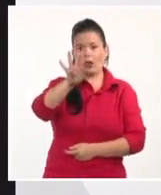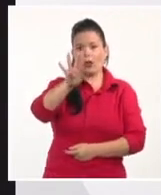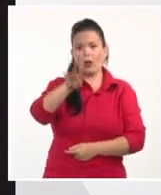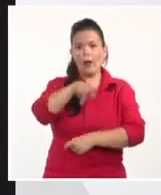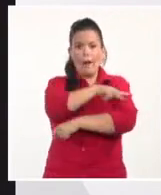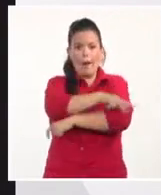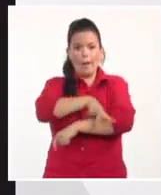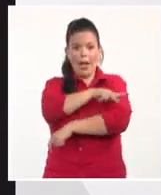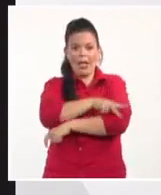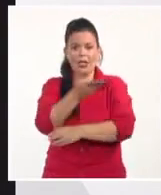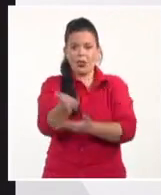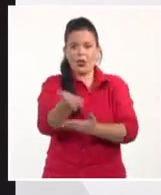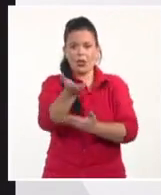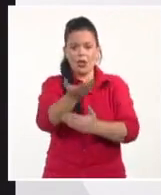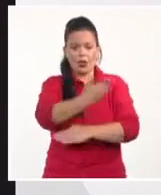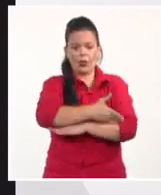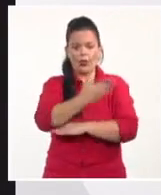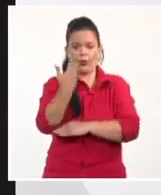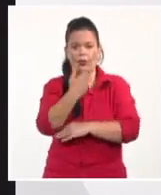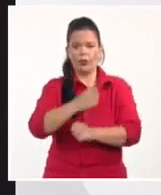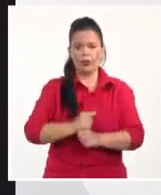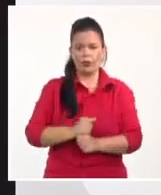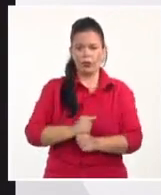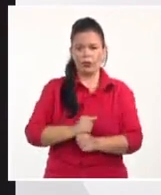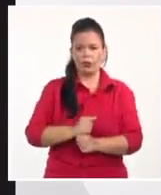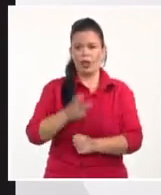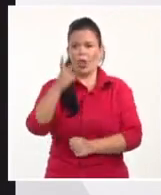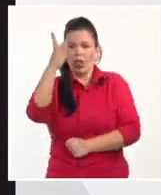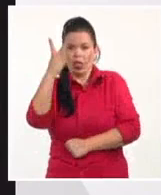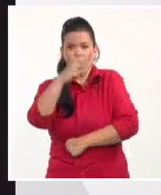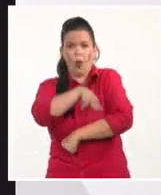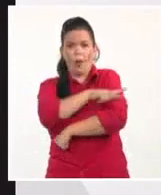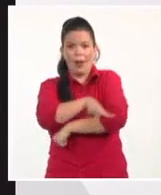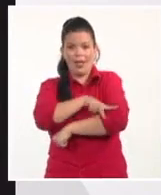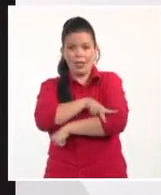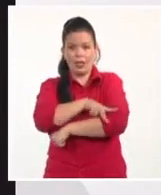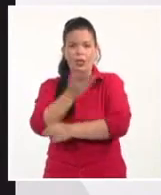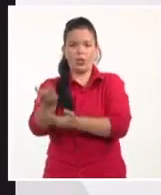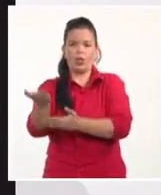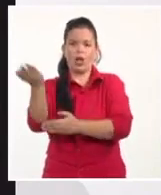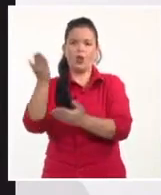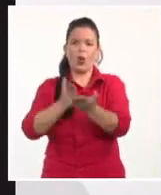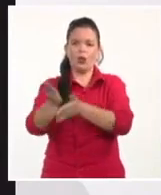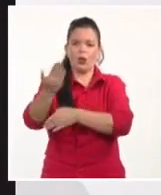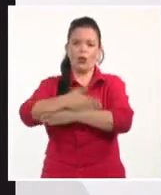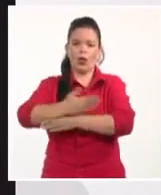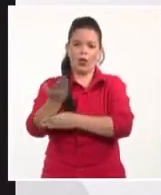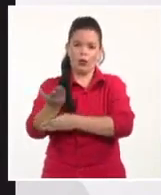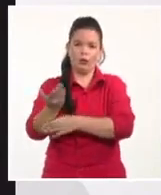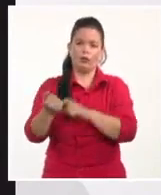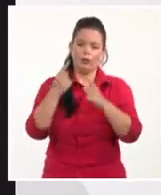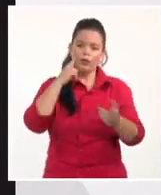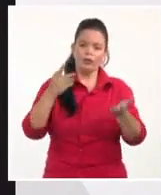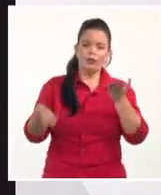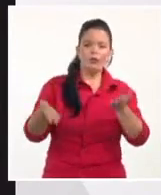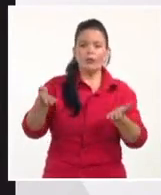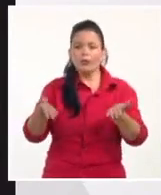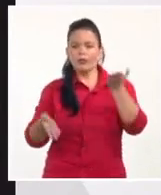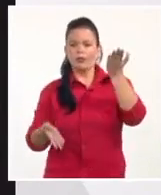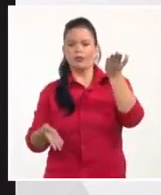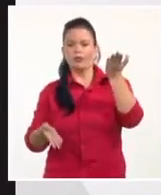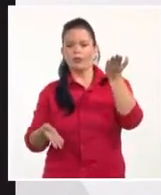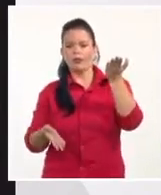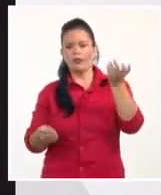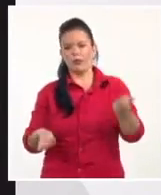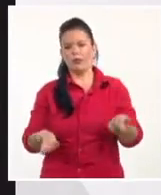creo que este sería el punto uno, pero el punto dos, yo creo que, digo, más allá de que sea una campaña sin formación, creo que hay un descontento en